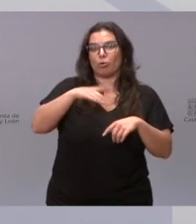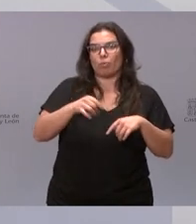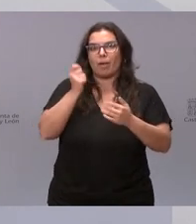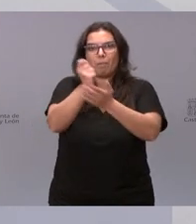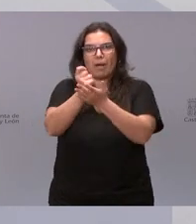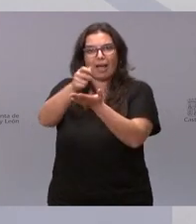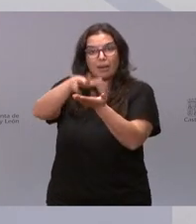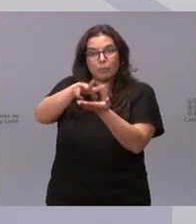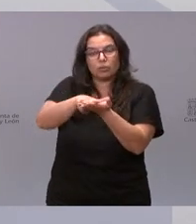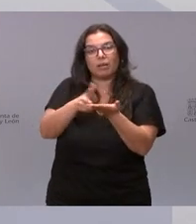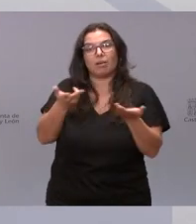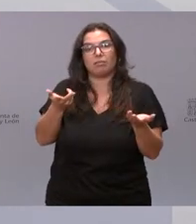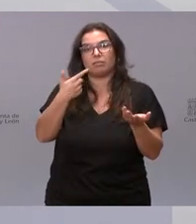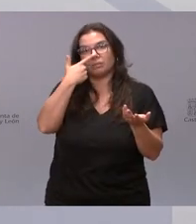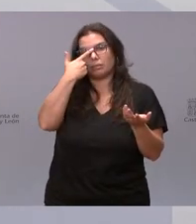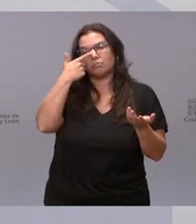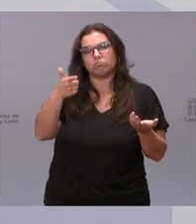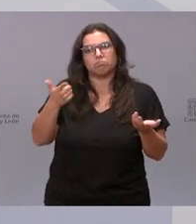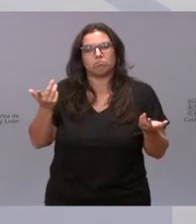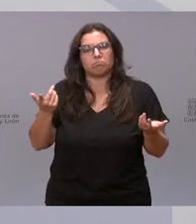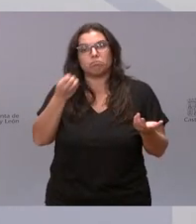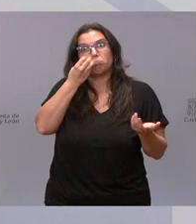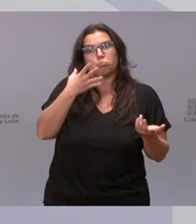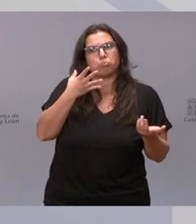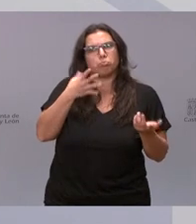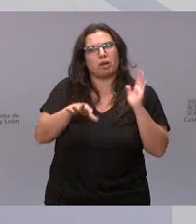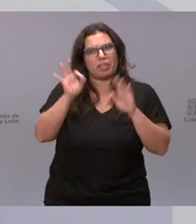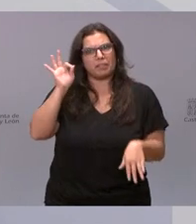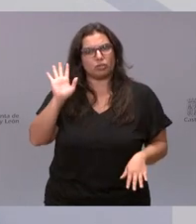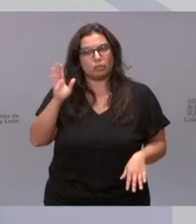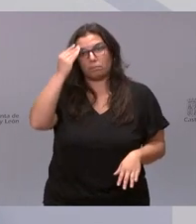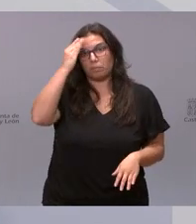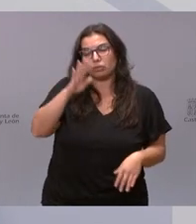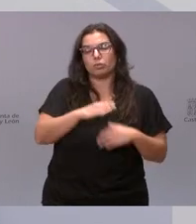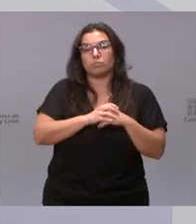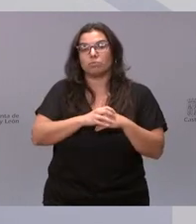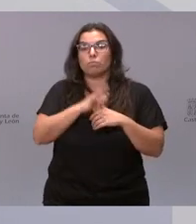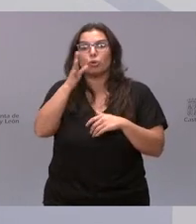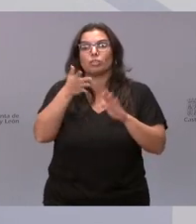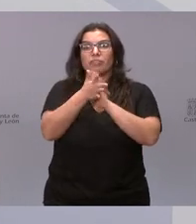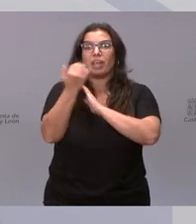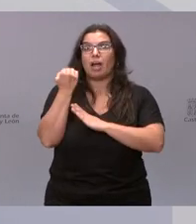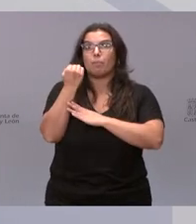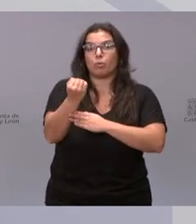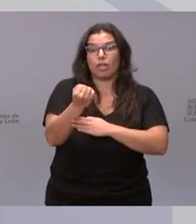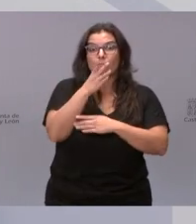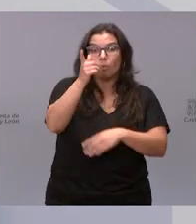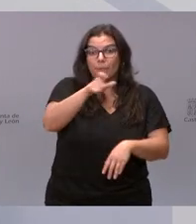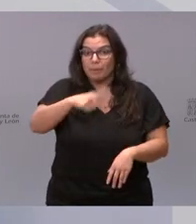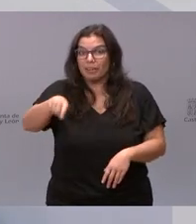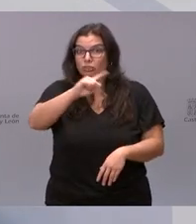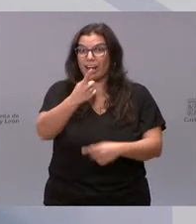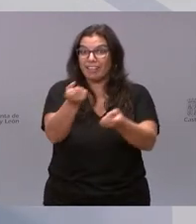pago de sus hipotecas, es una buena medida, apoyando a quienes vertebran esta comunidad,